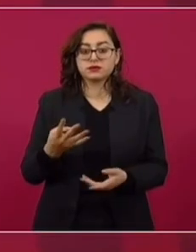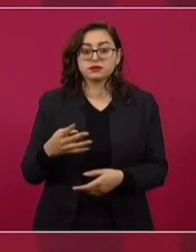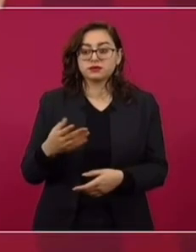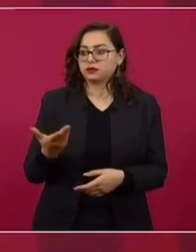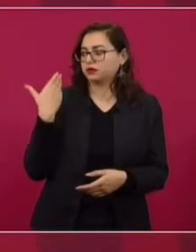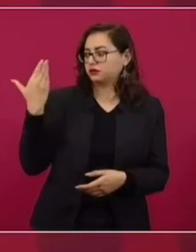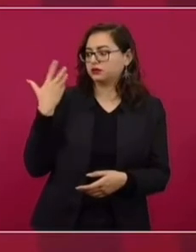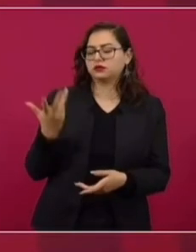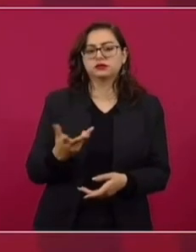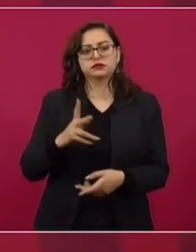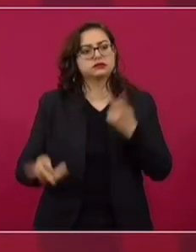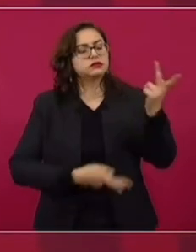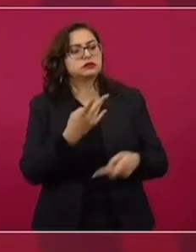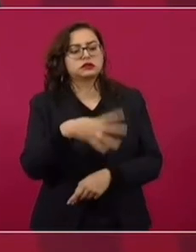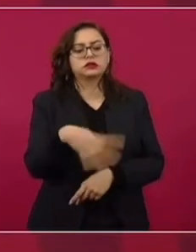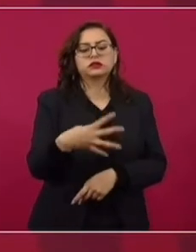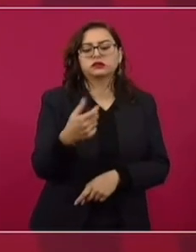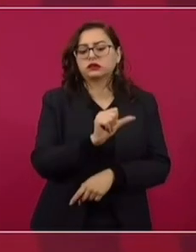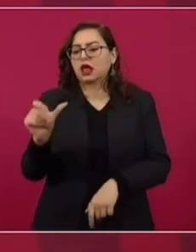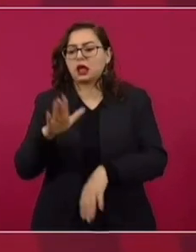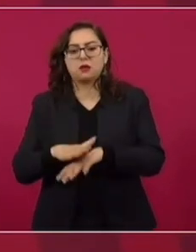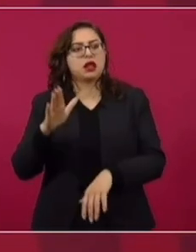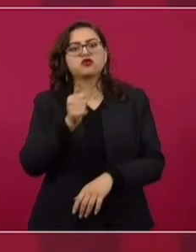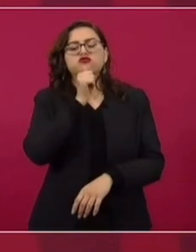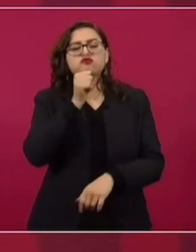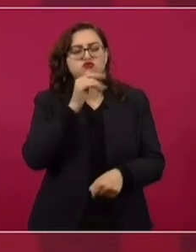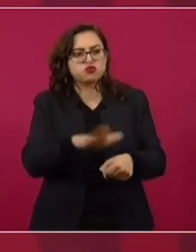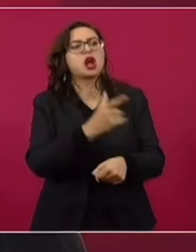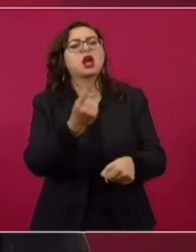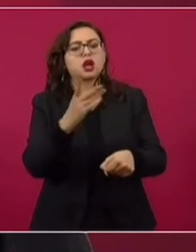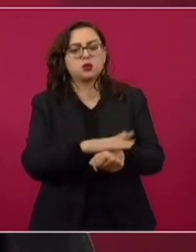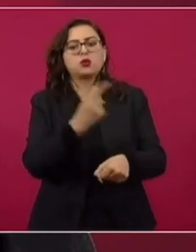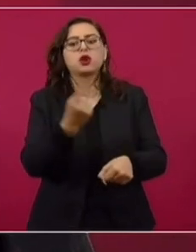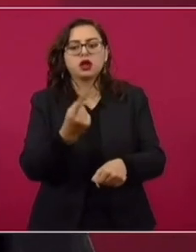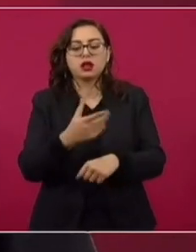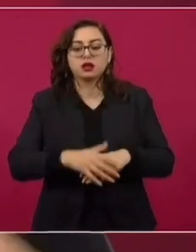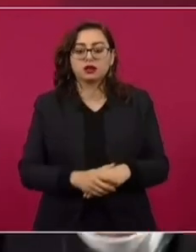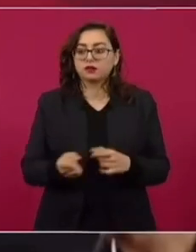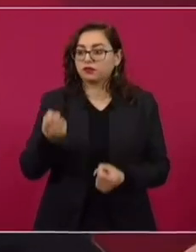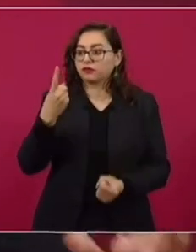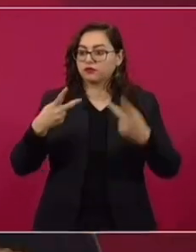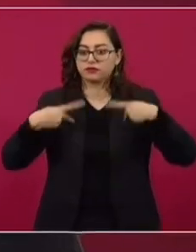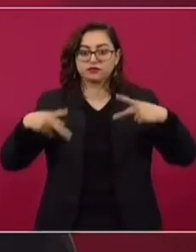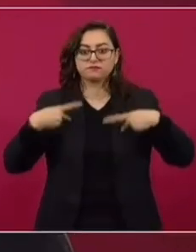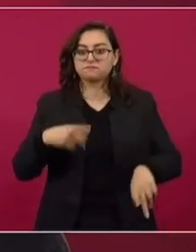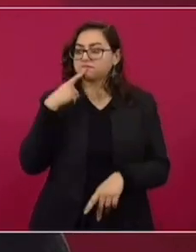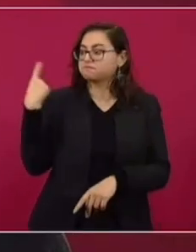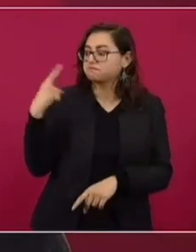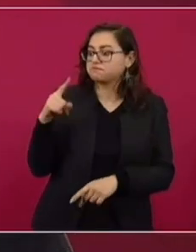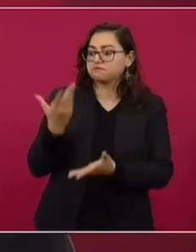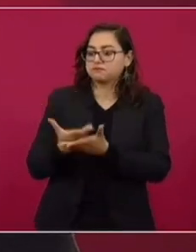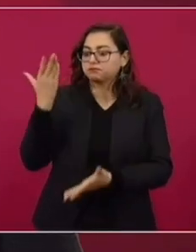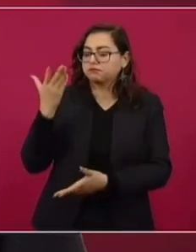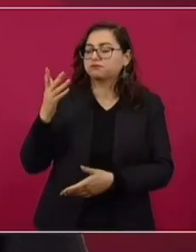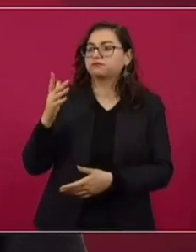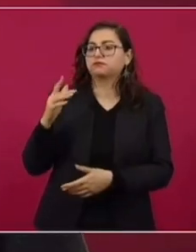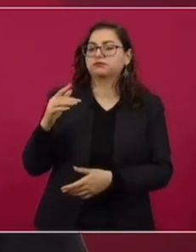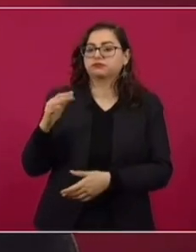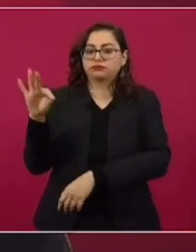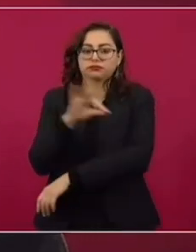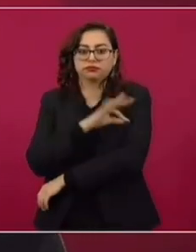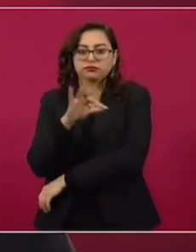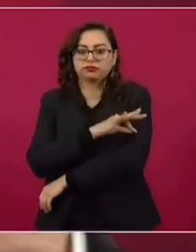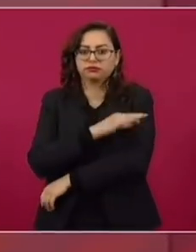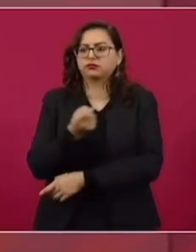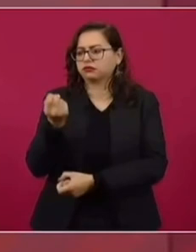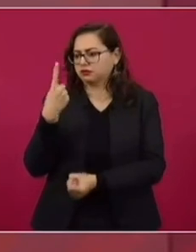años o de 15 años en adelante, hubo incluso quienes recurrieron al amparo para que se les pudiera o se les aplicara la dosis,